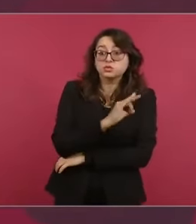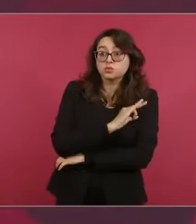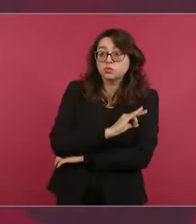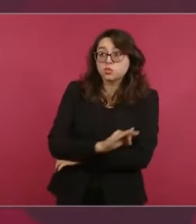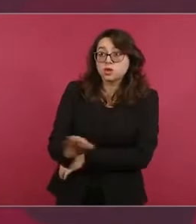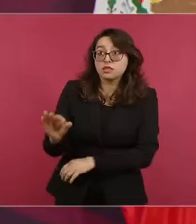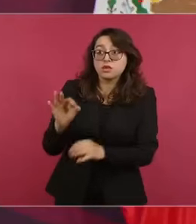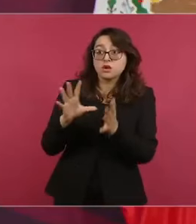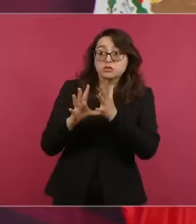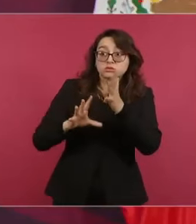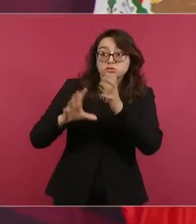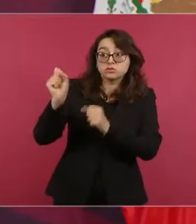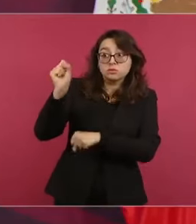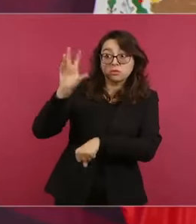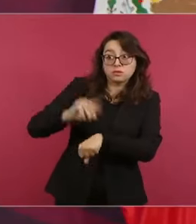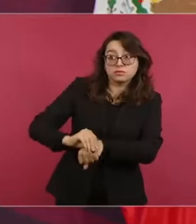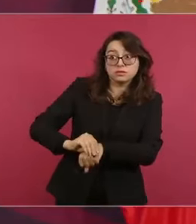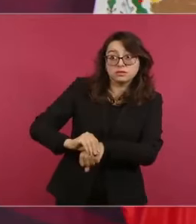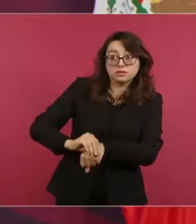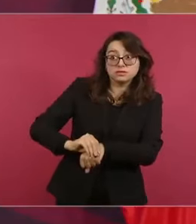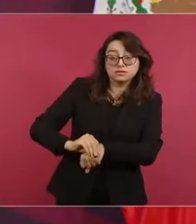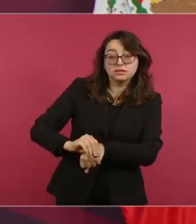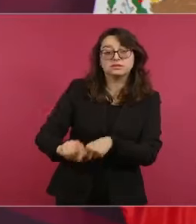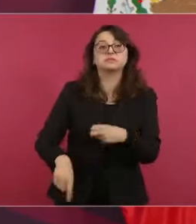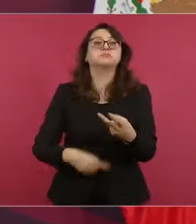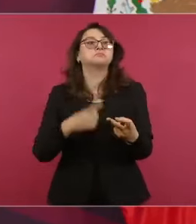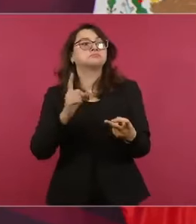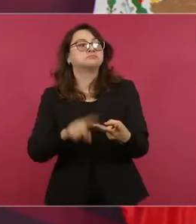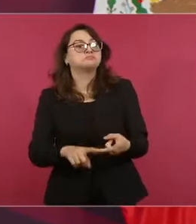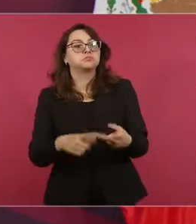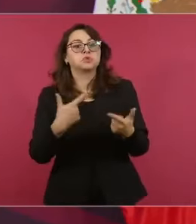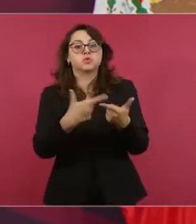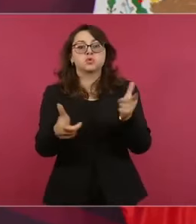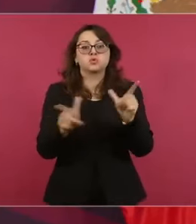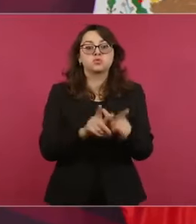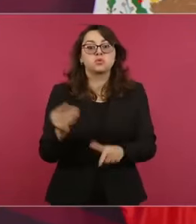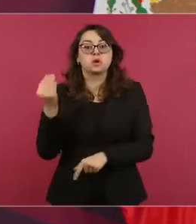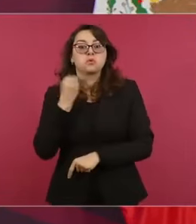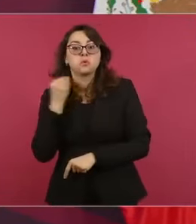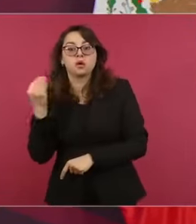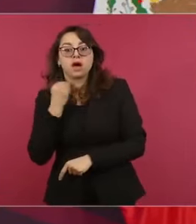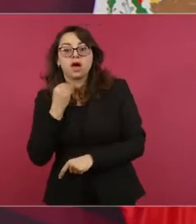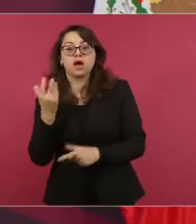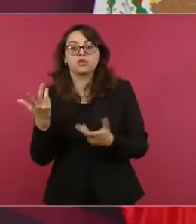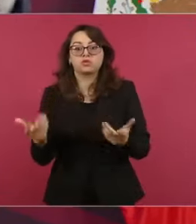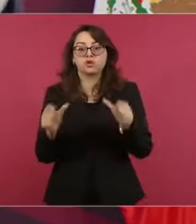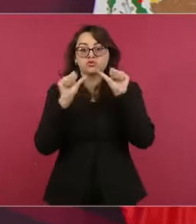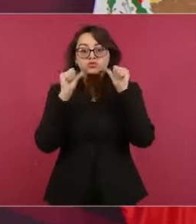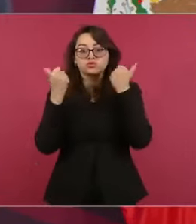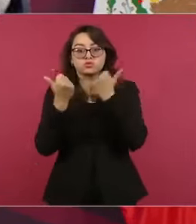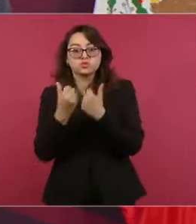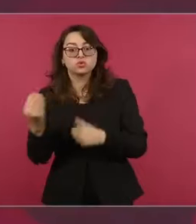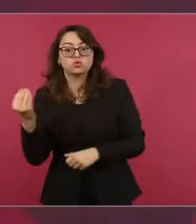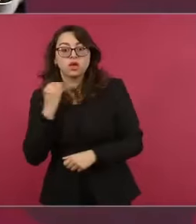la Barra de Abogados, de los colegios de abogados. No ahora,